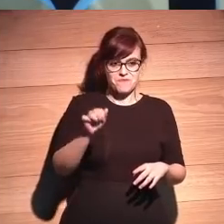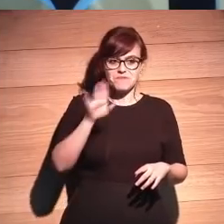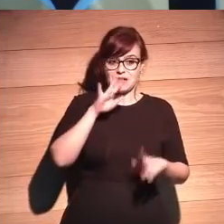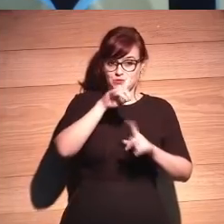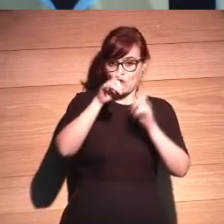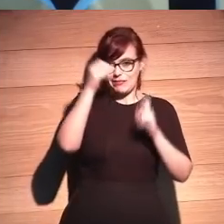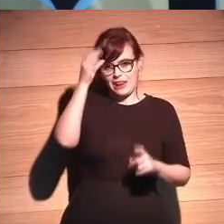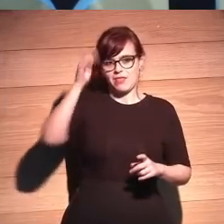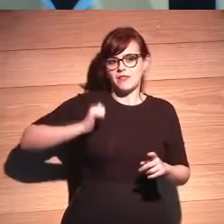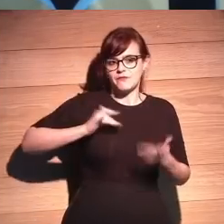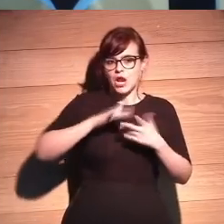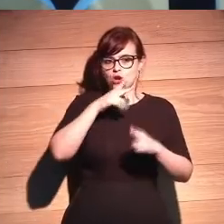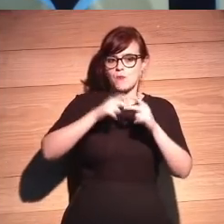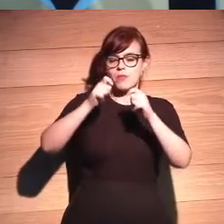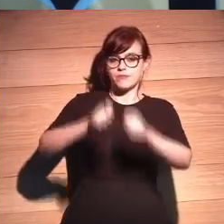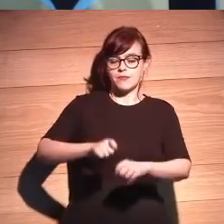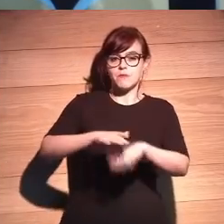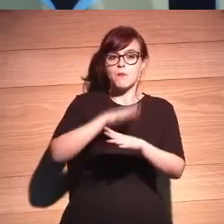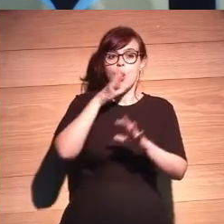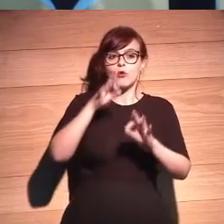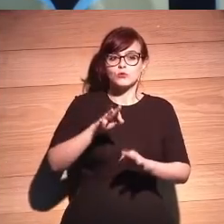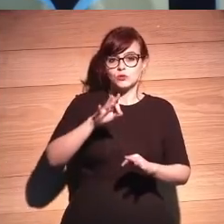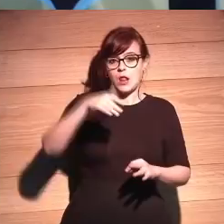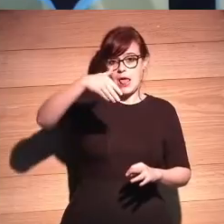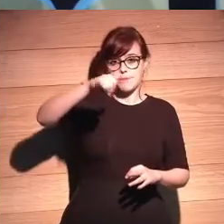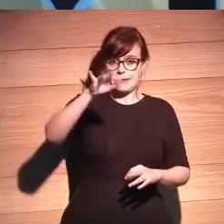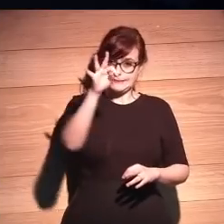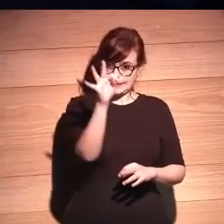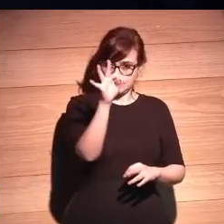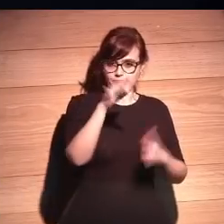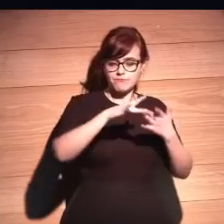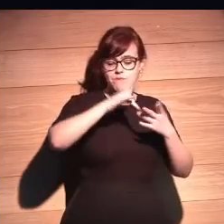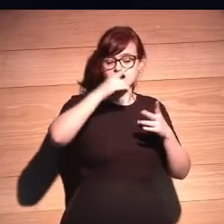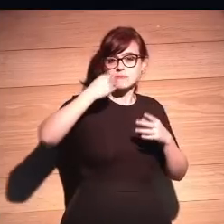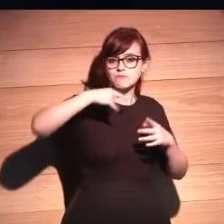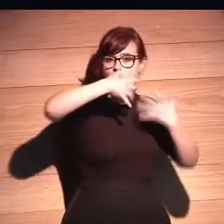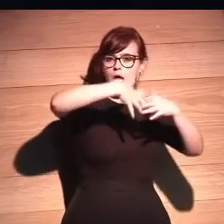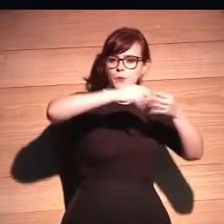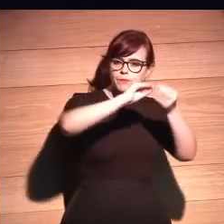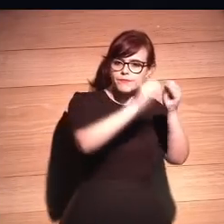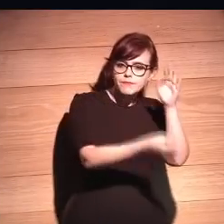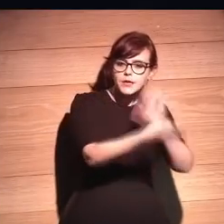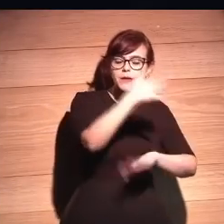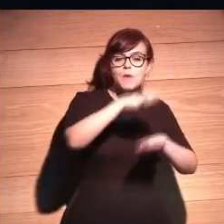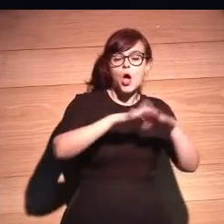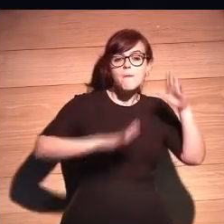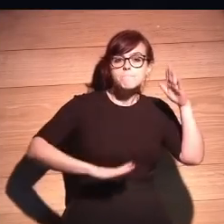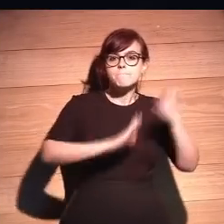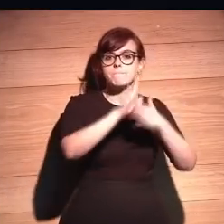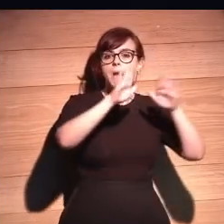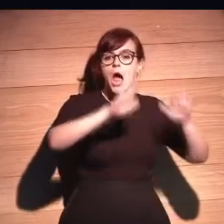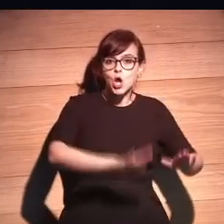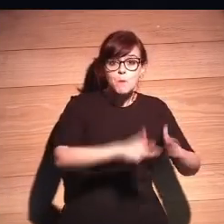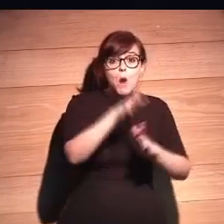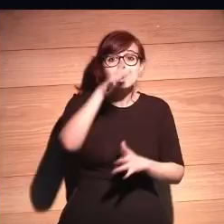dio a esa inteligencia artificial. Se paró en MIT. Se hizo. Se dejó. Se paró. Porque las